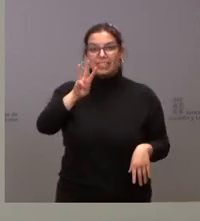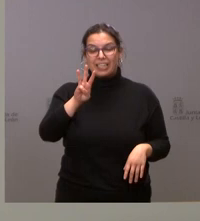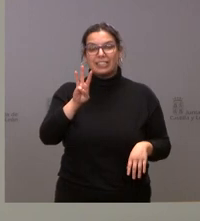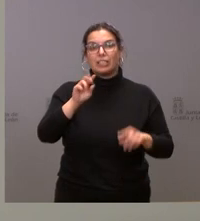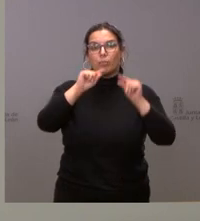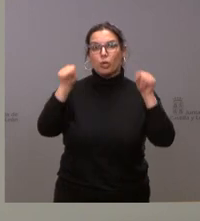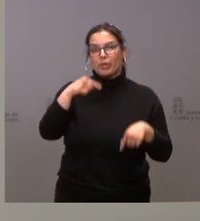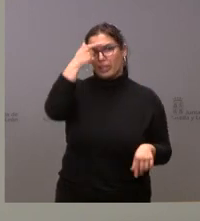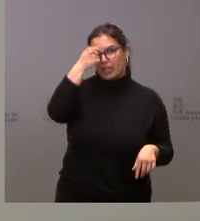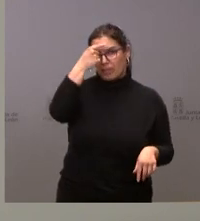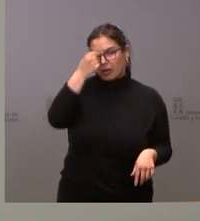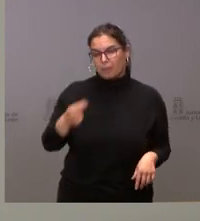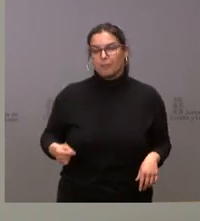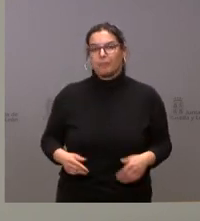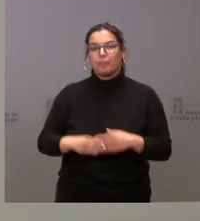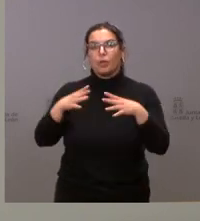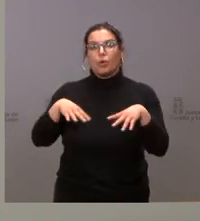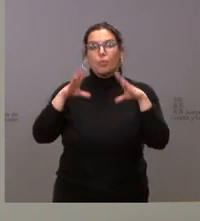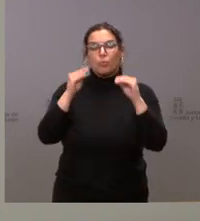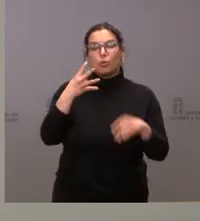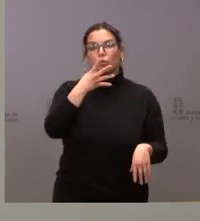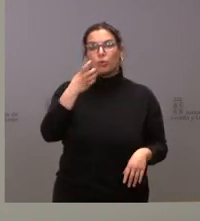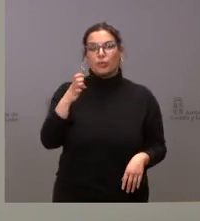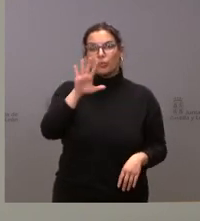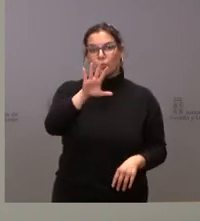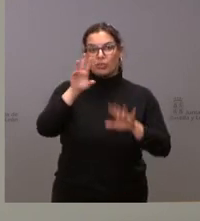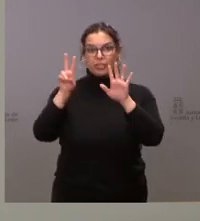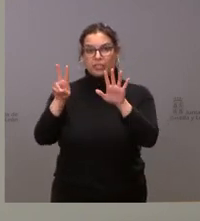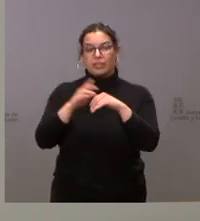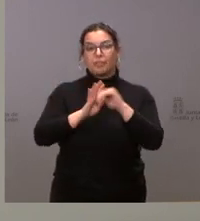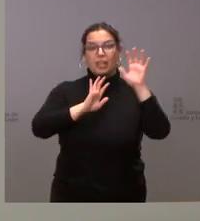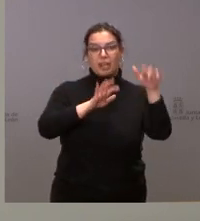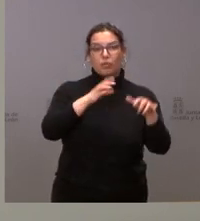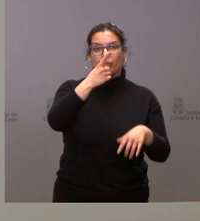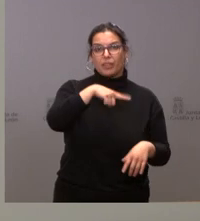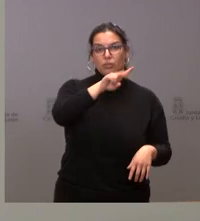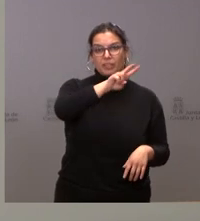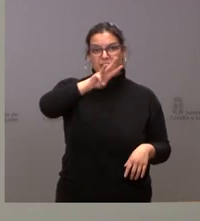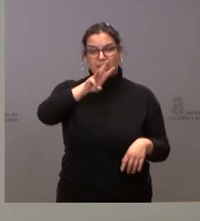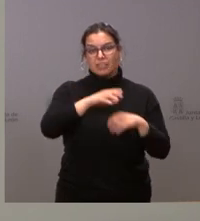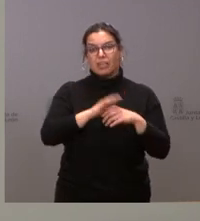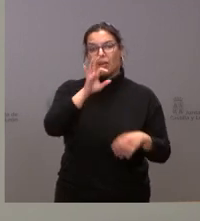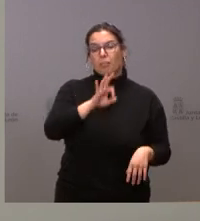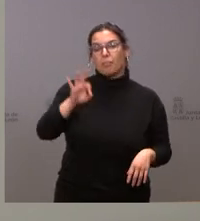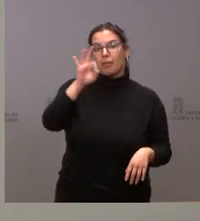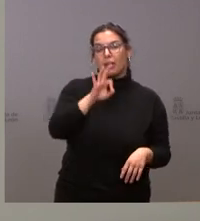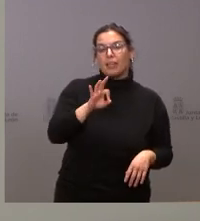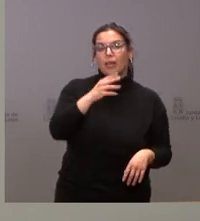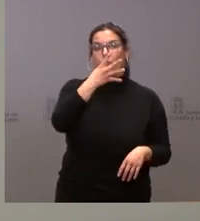de Ávila. Burgos, 457. León, 123. Valencia,